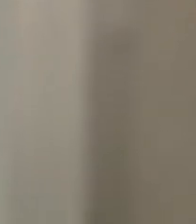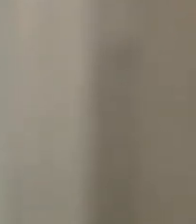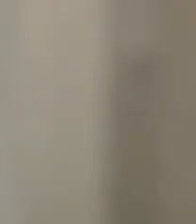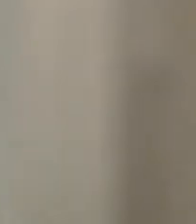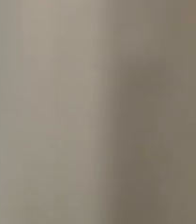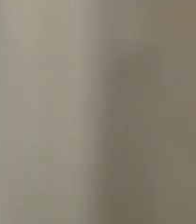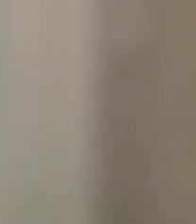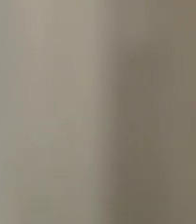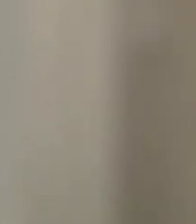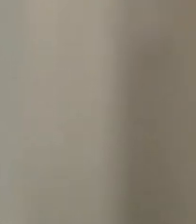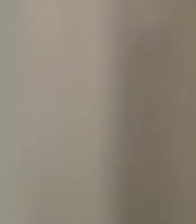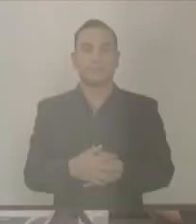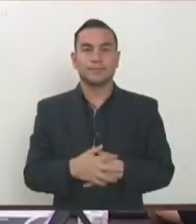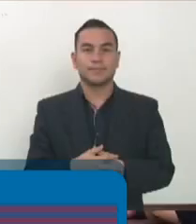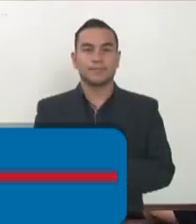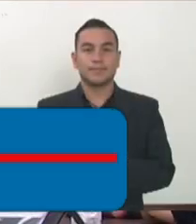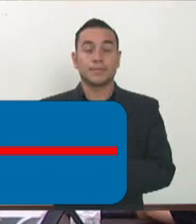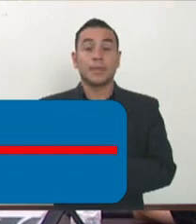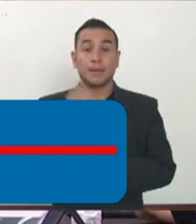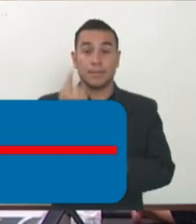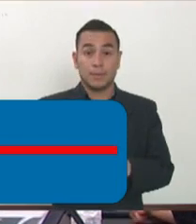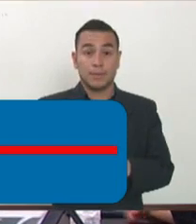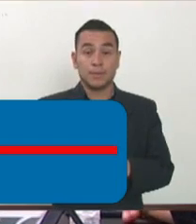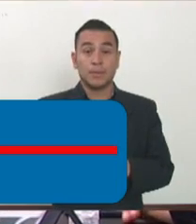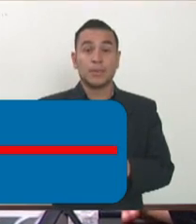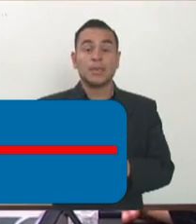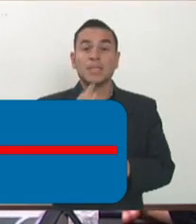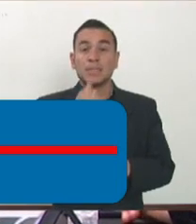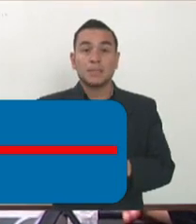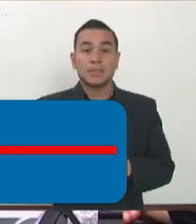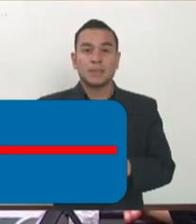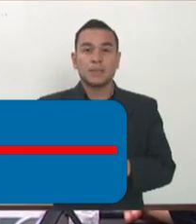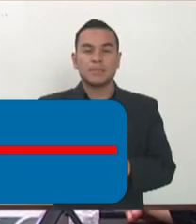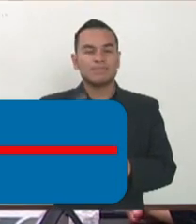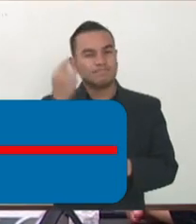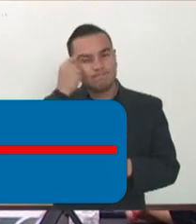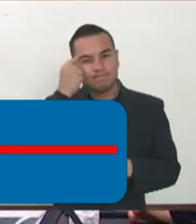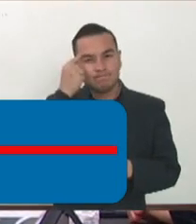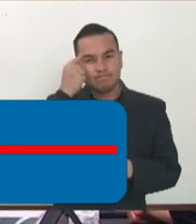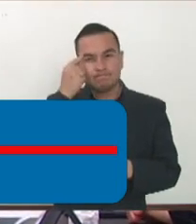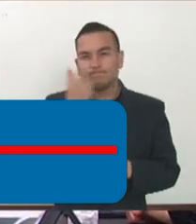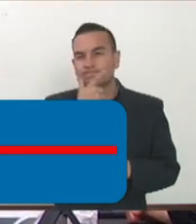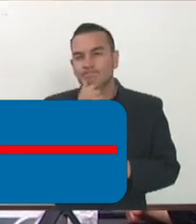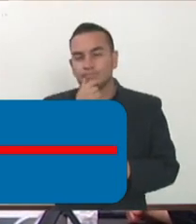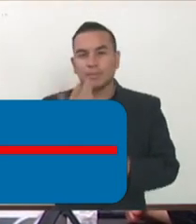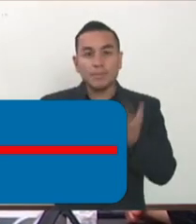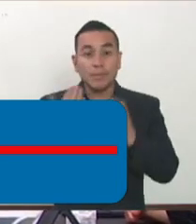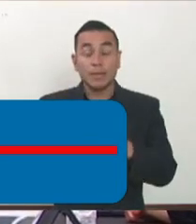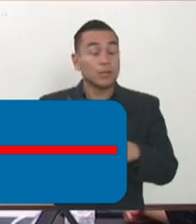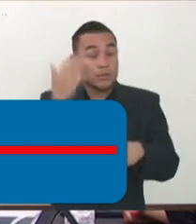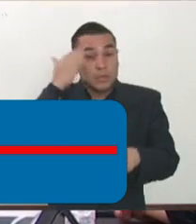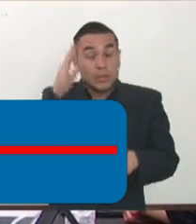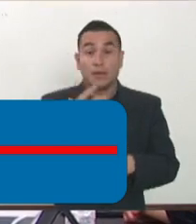-19 llegó. El paciente es una persona que presumimos, y digo presumimos porque no tenemos, tenemos su salida